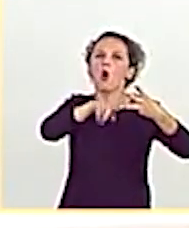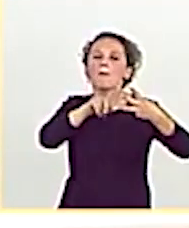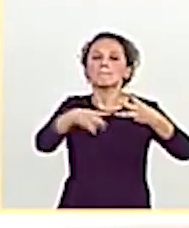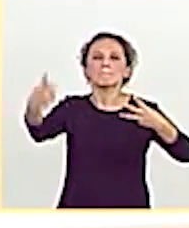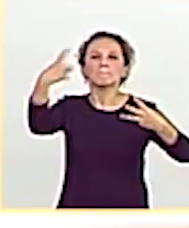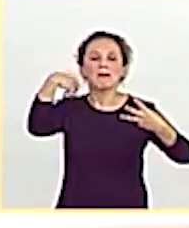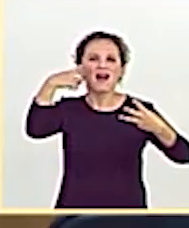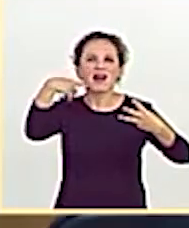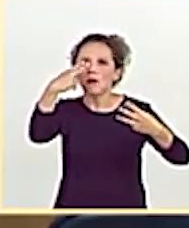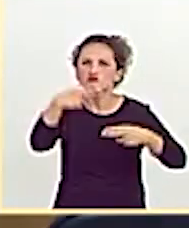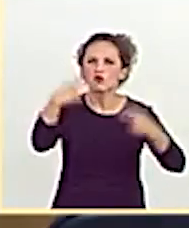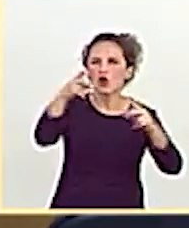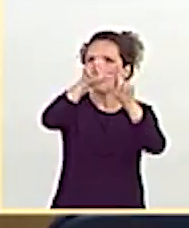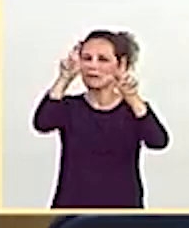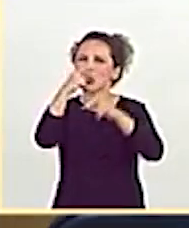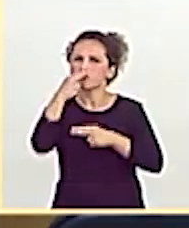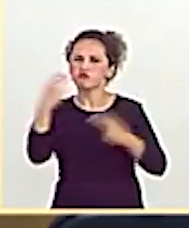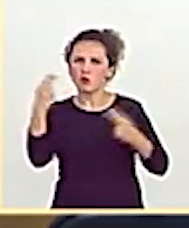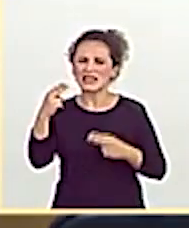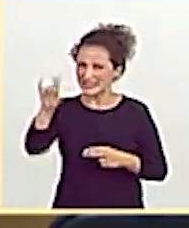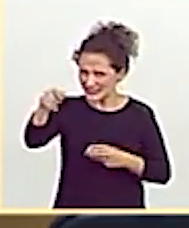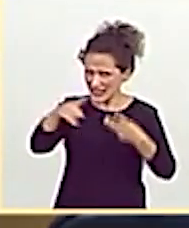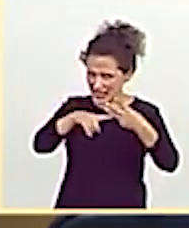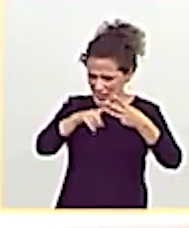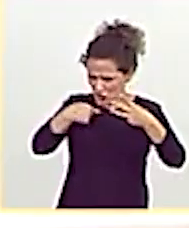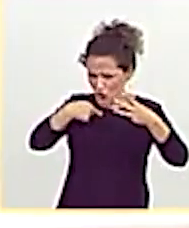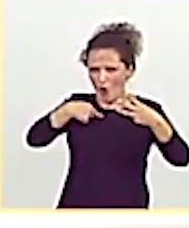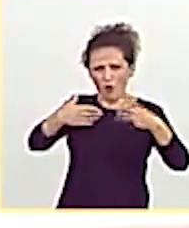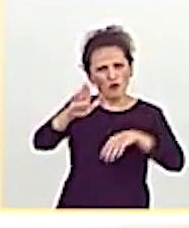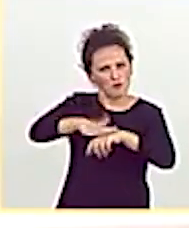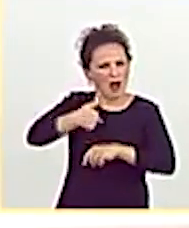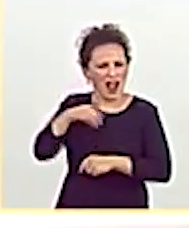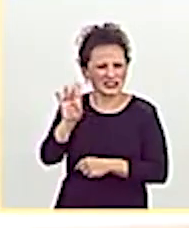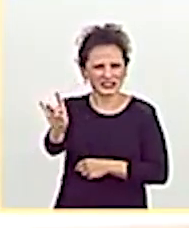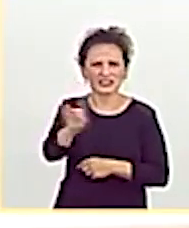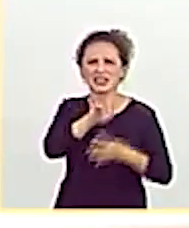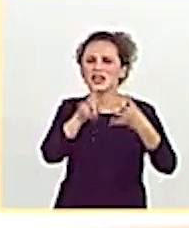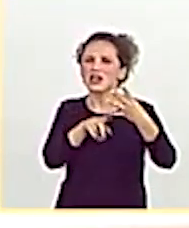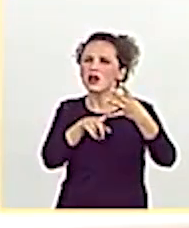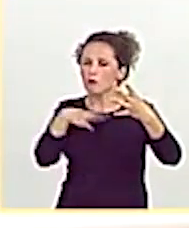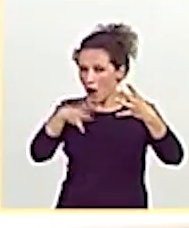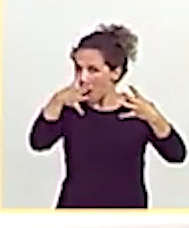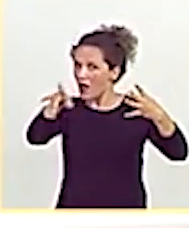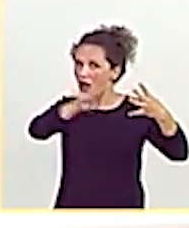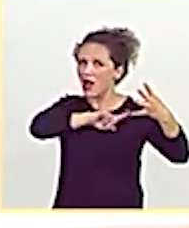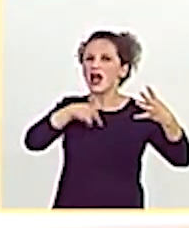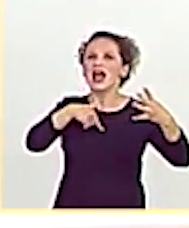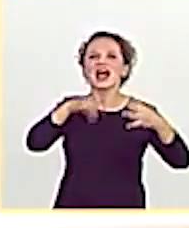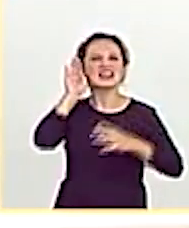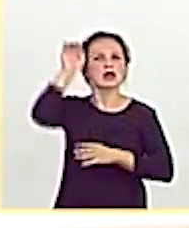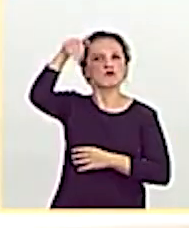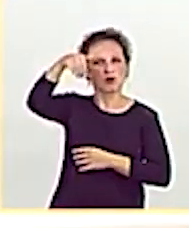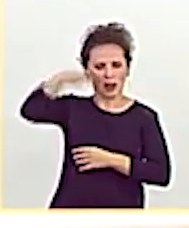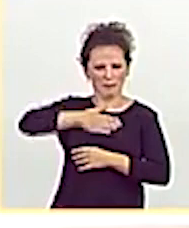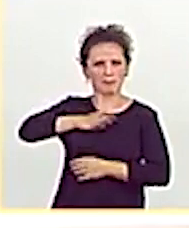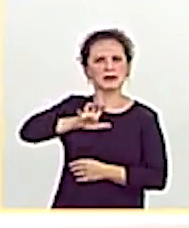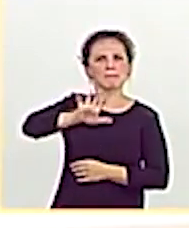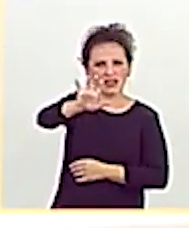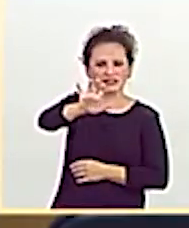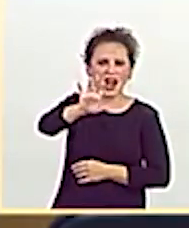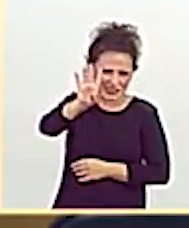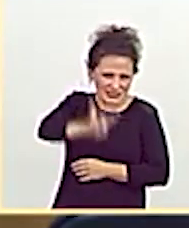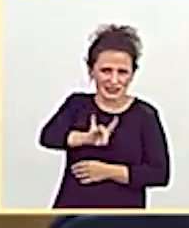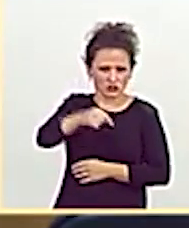y más empresas públicas. Soy culpable. Acúseme usted de querer una república para mi patria. También soy